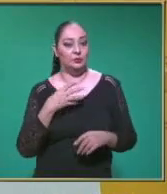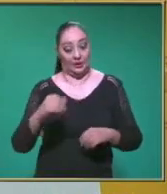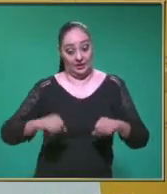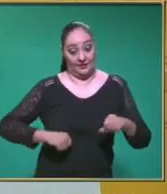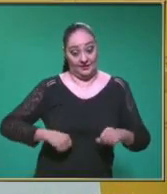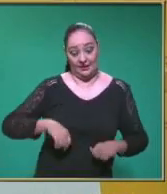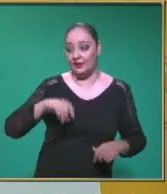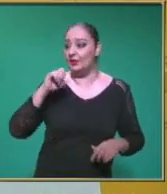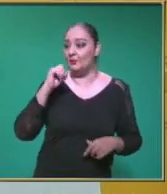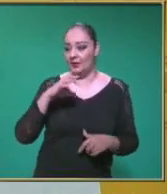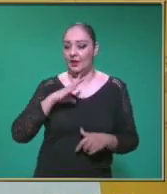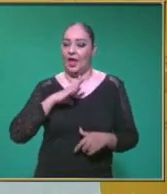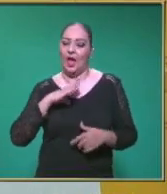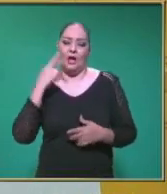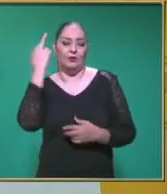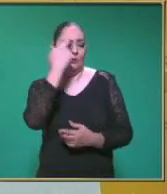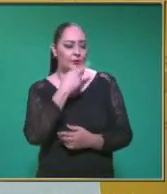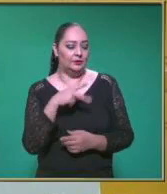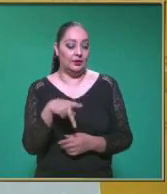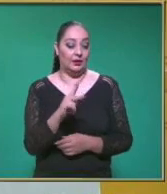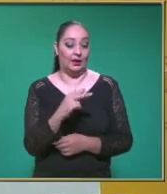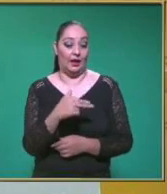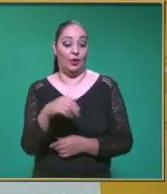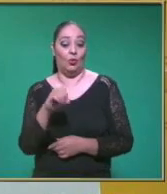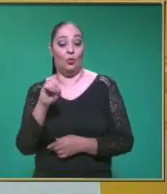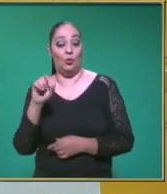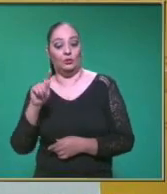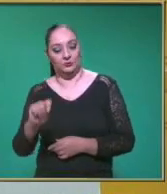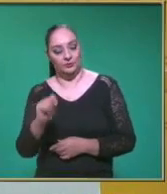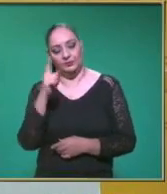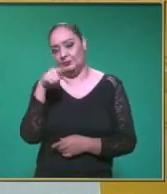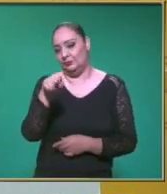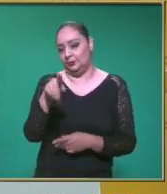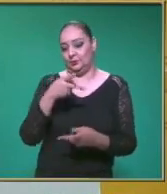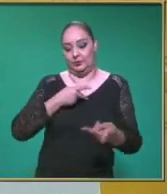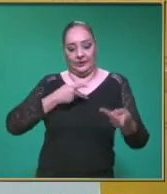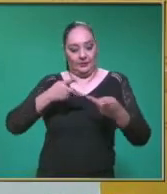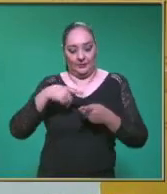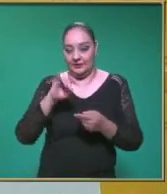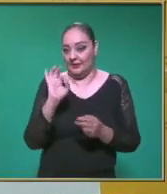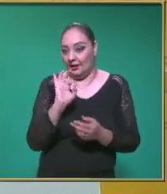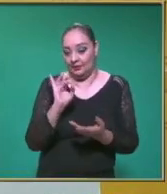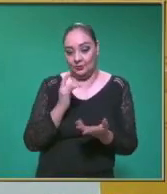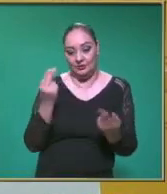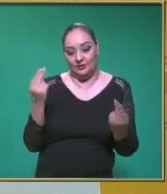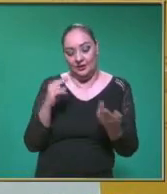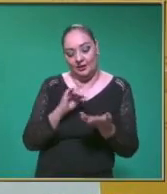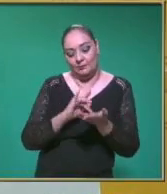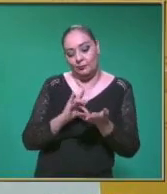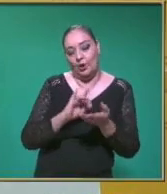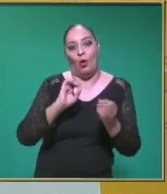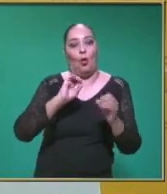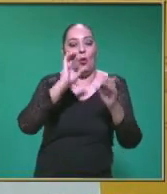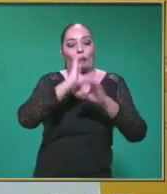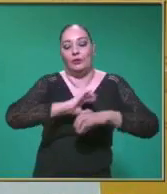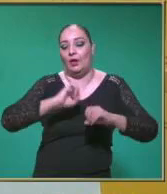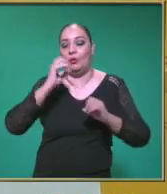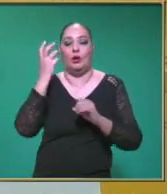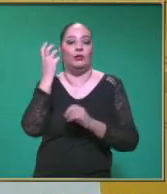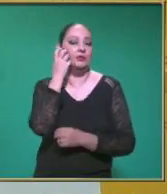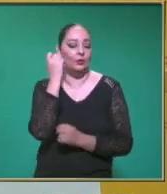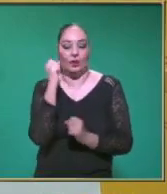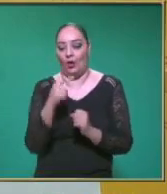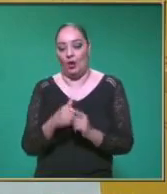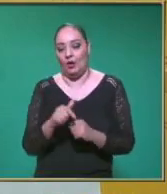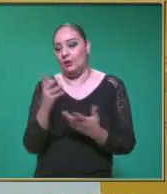evaluación Que hacemos Con el Cajud Para que prepares También tu dispositivo Y al final Hacemos